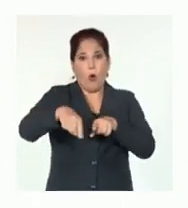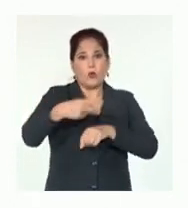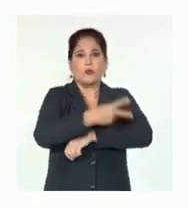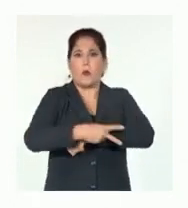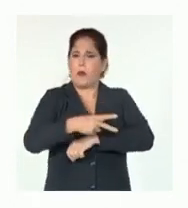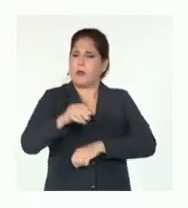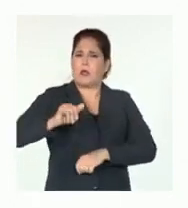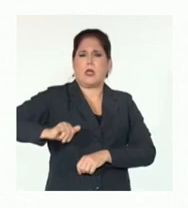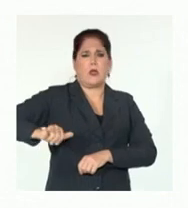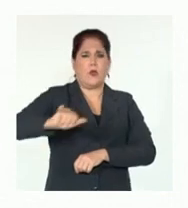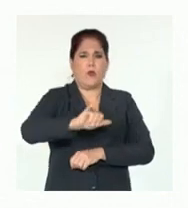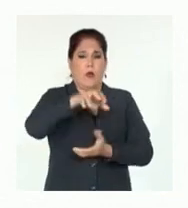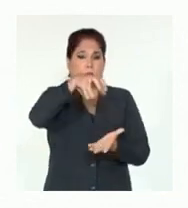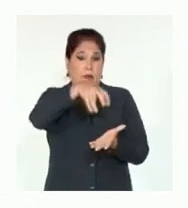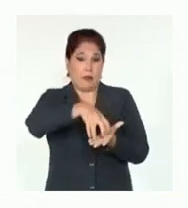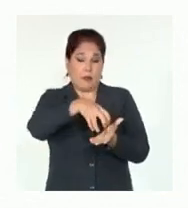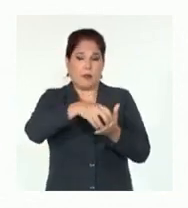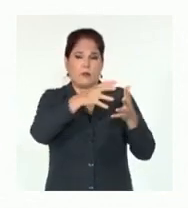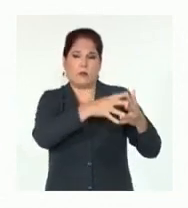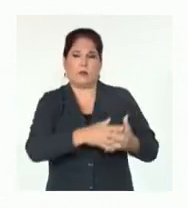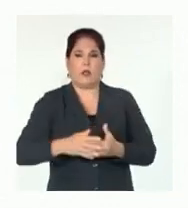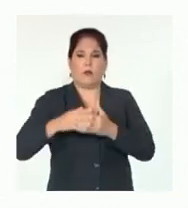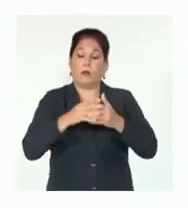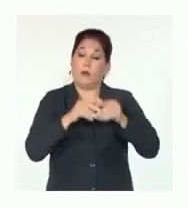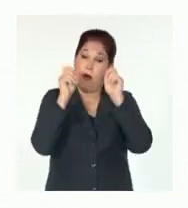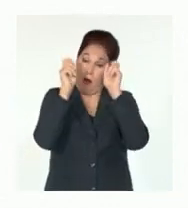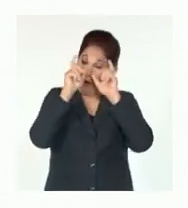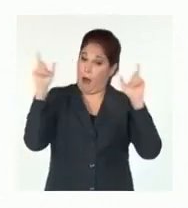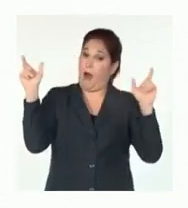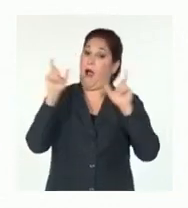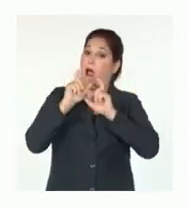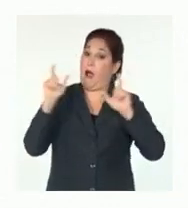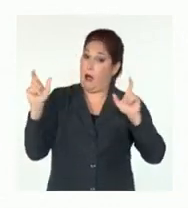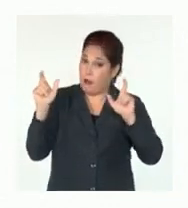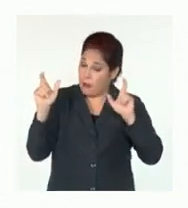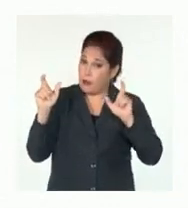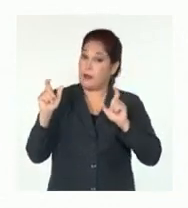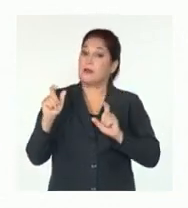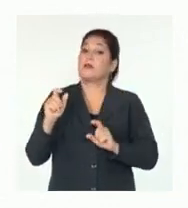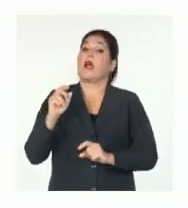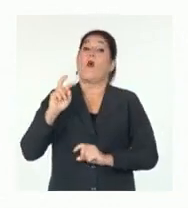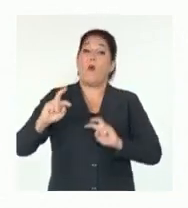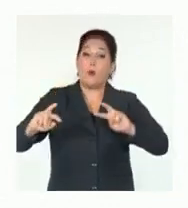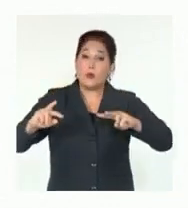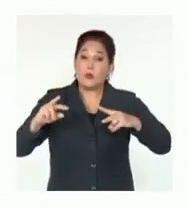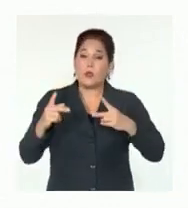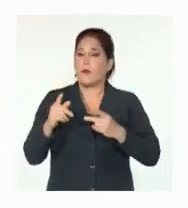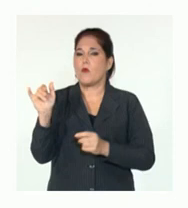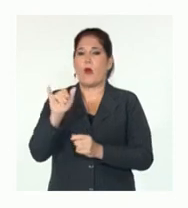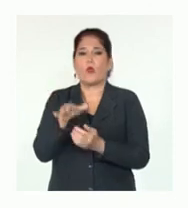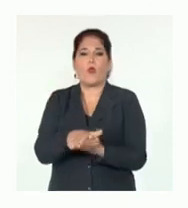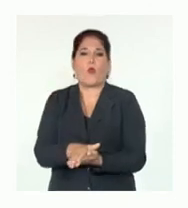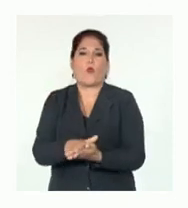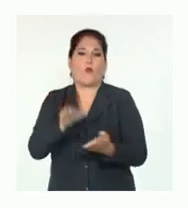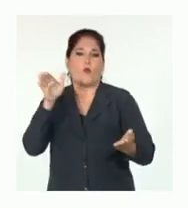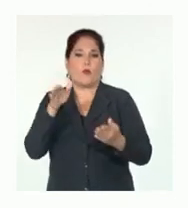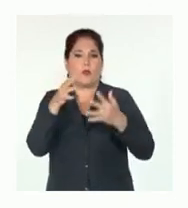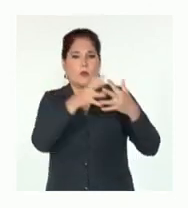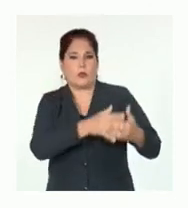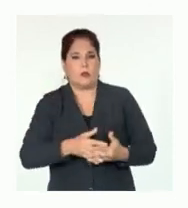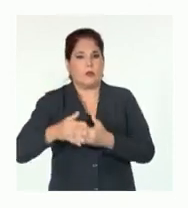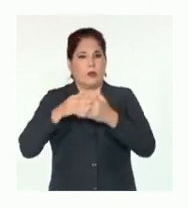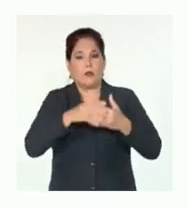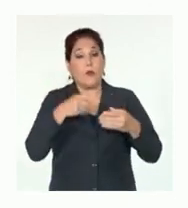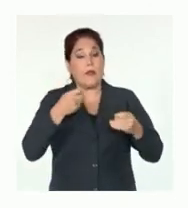en la ciudad de Washington, D.C. Alerta además ante el uso con dobles raceros del supuesto compromiso del gobierno estadounidense